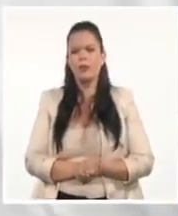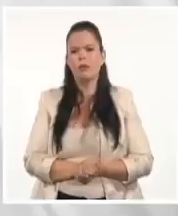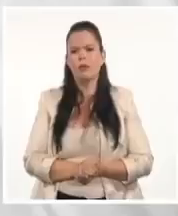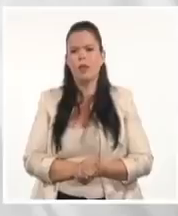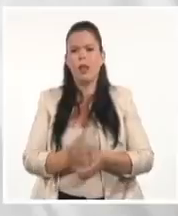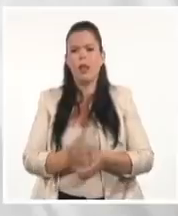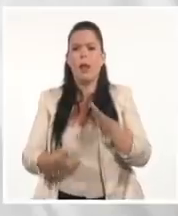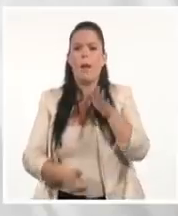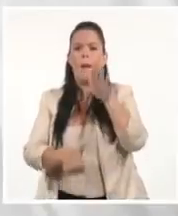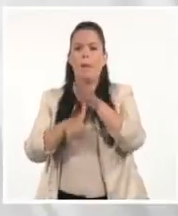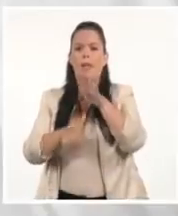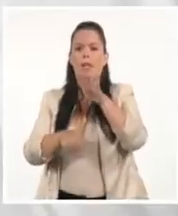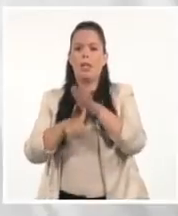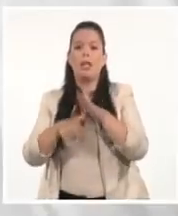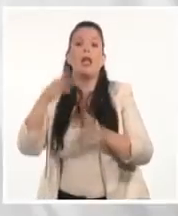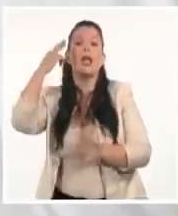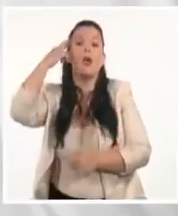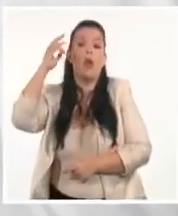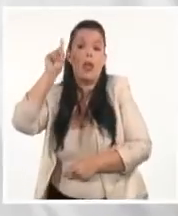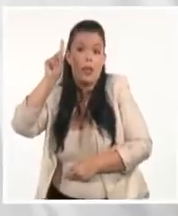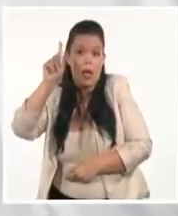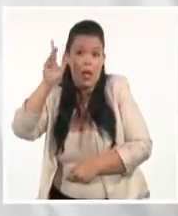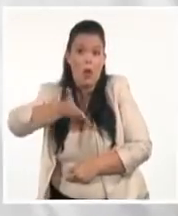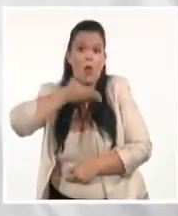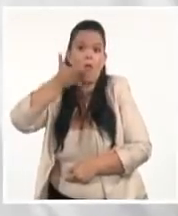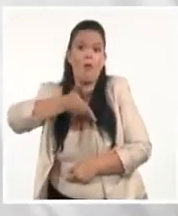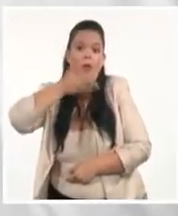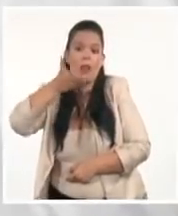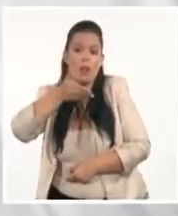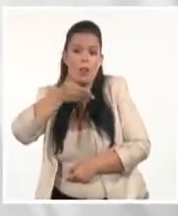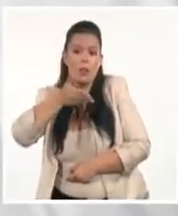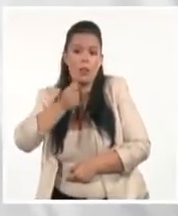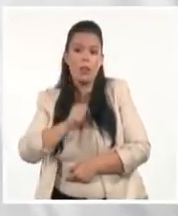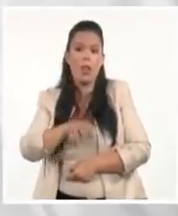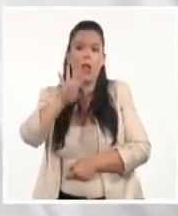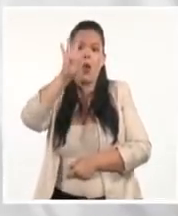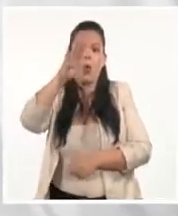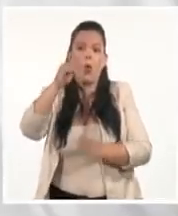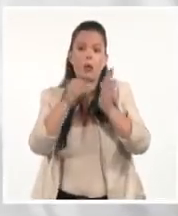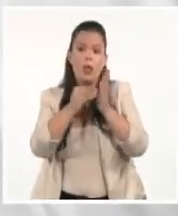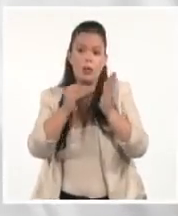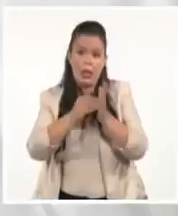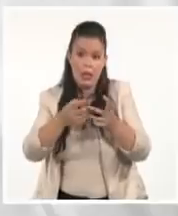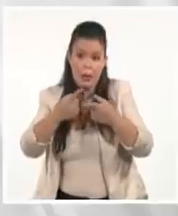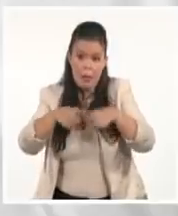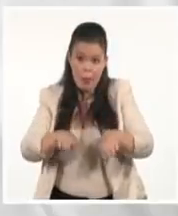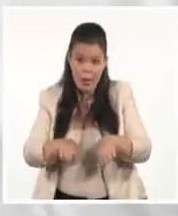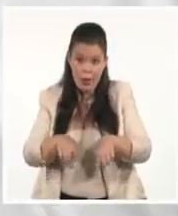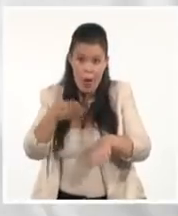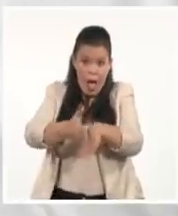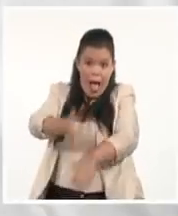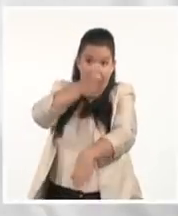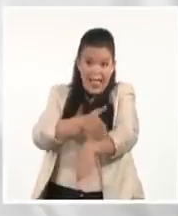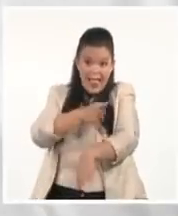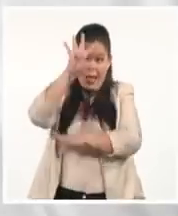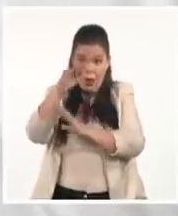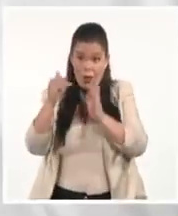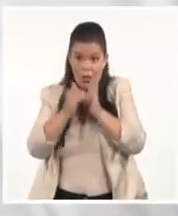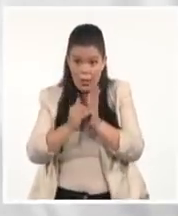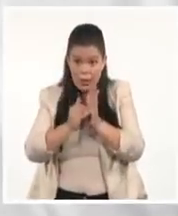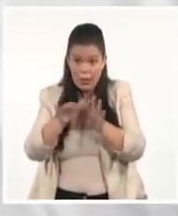4 de la tarde comenzó la comparecencia. Antes de las 4, 19 tiendas ya habían tenido actos vandálicos en el país.